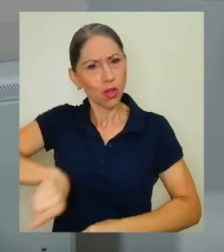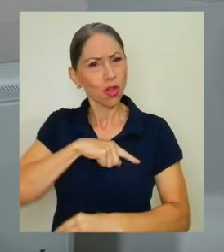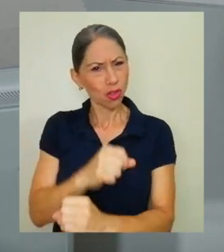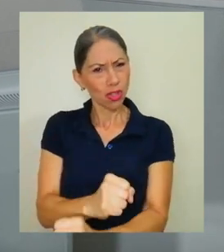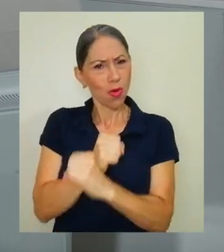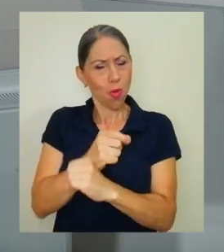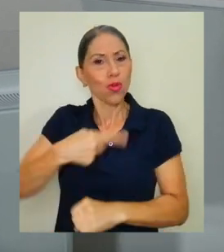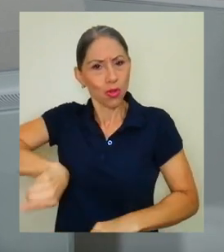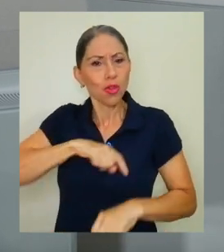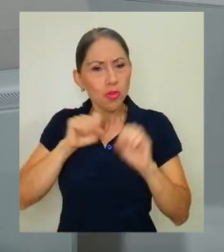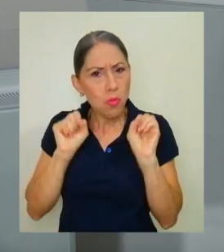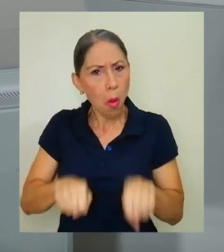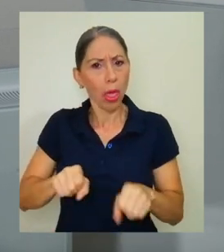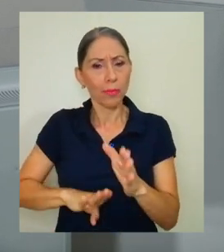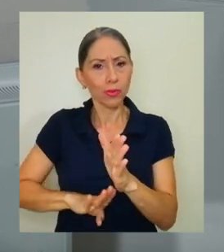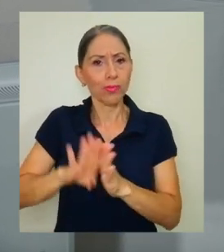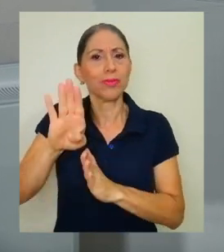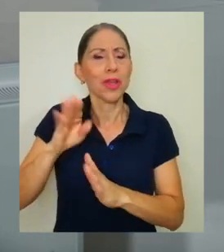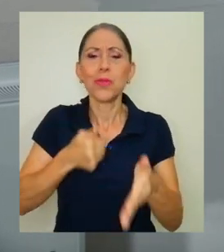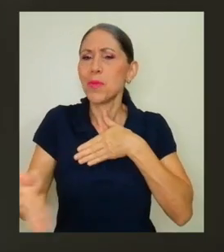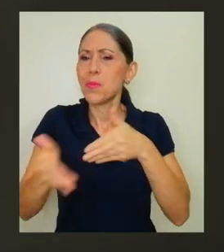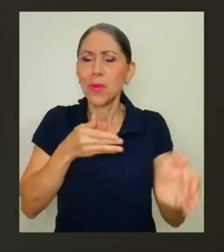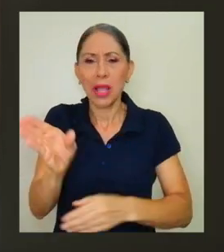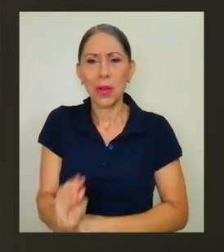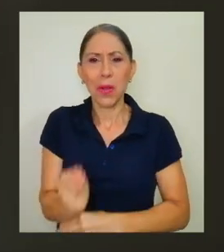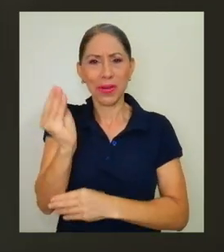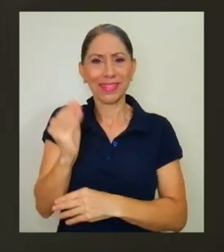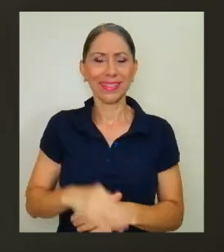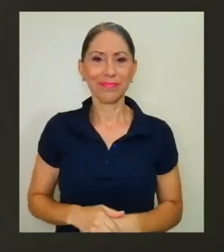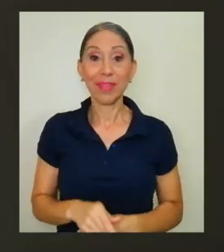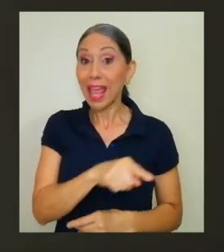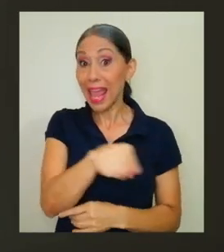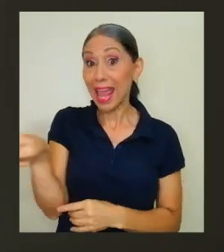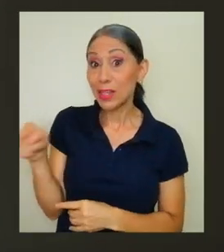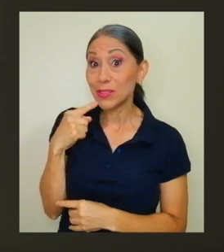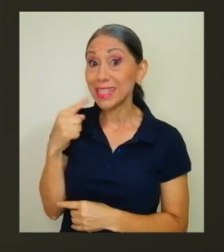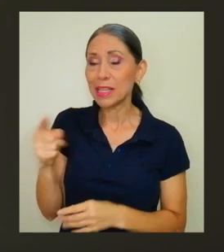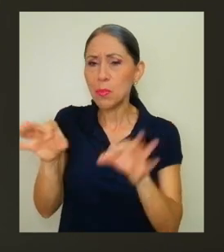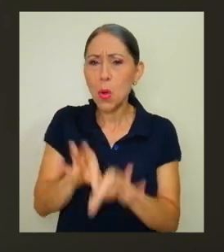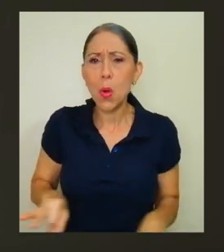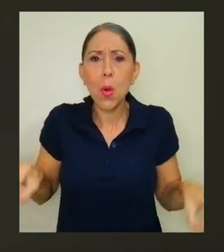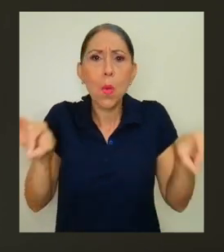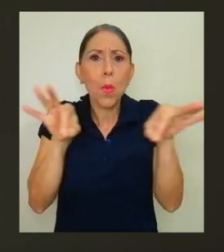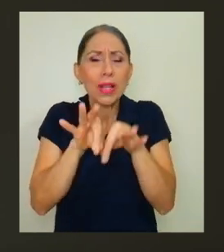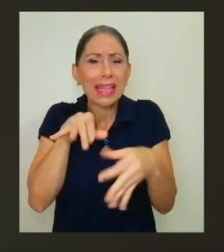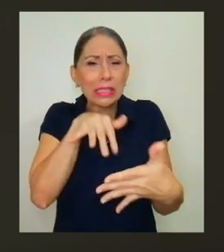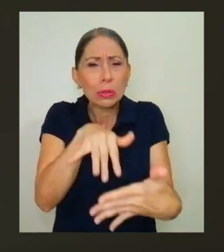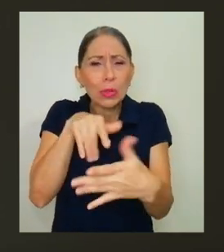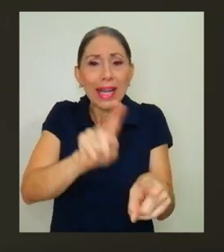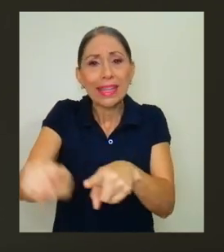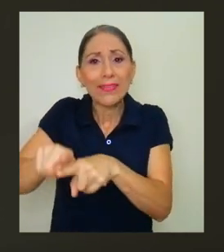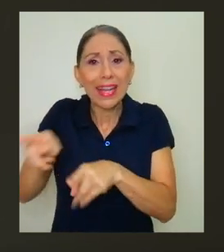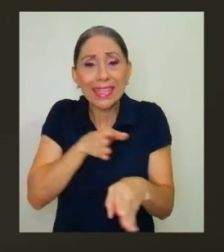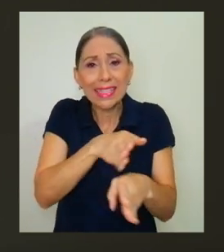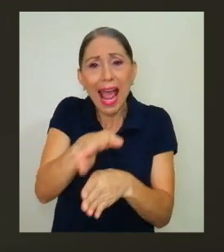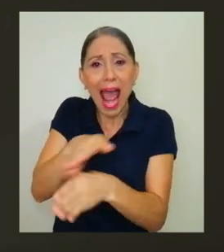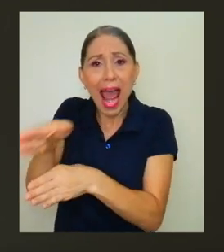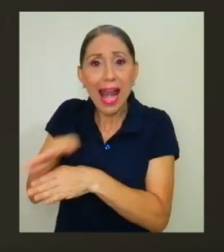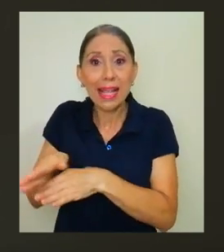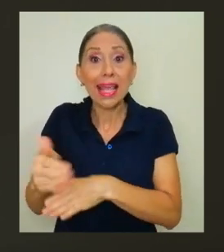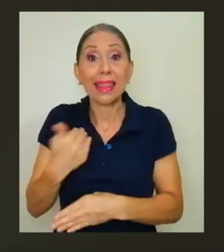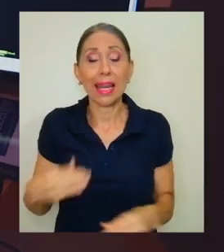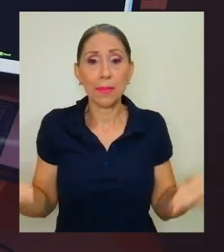adelante a pesar de nuestra edad. Los jóvenes aseguran que es fundamental la formación multidisciplinaria para tener mayores